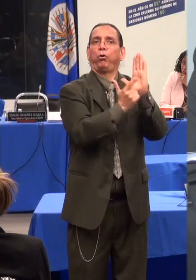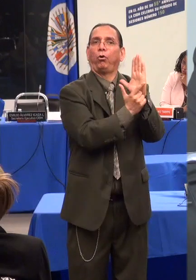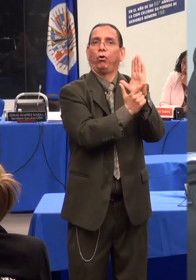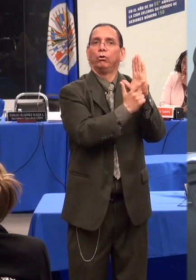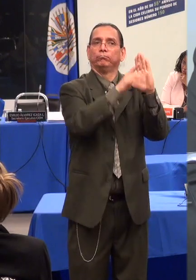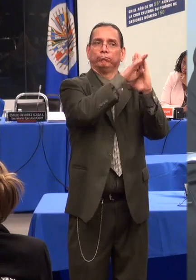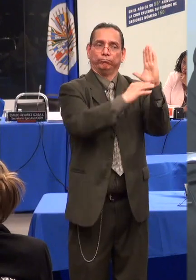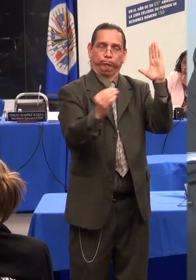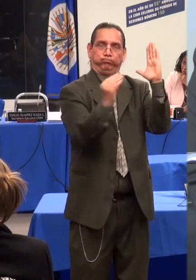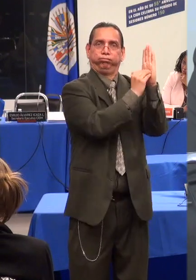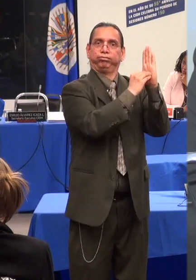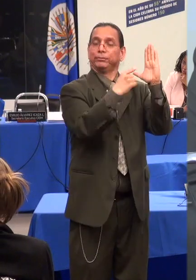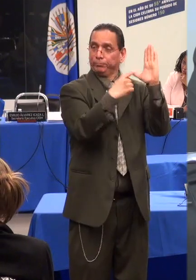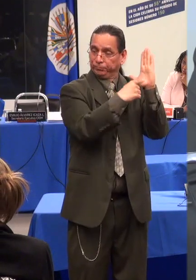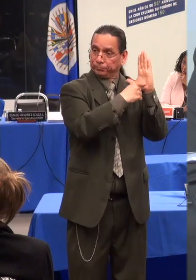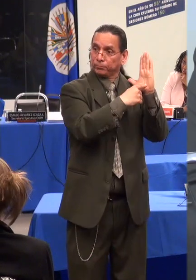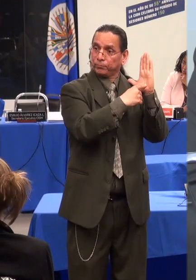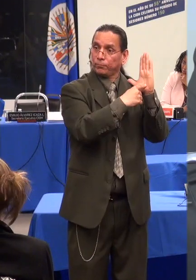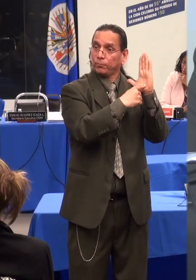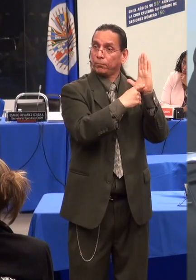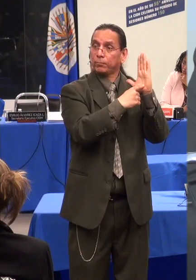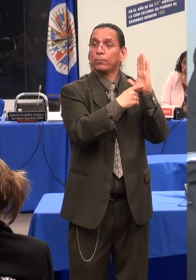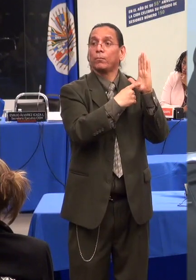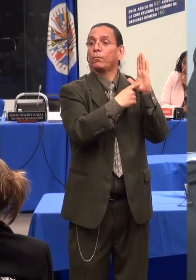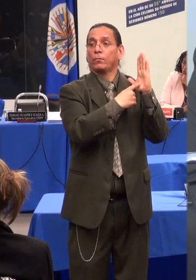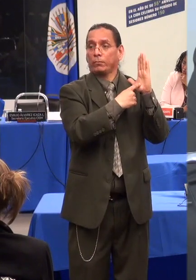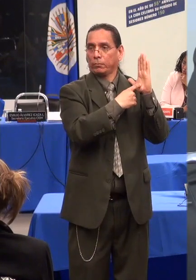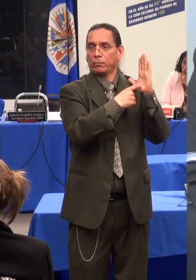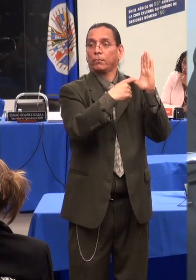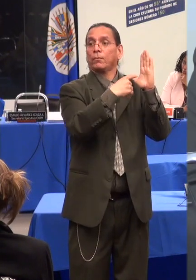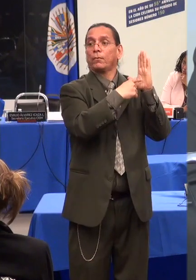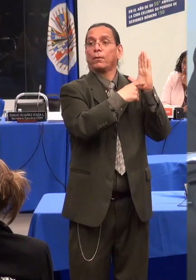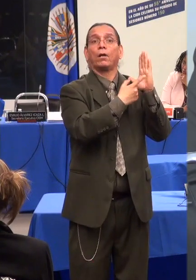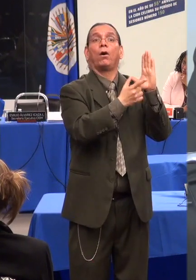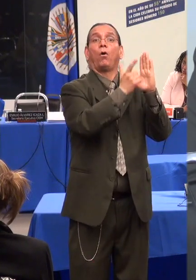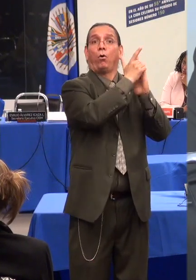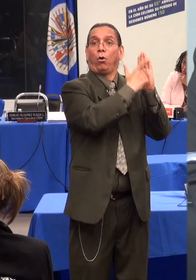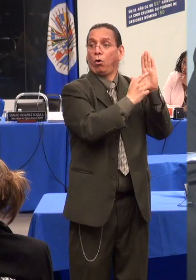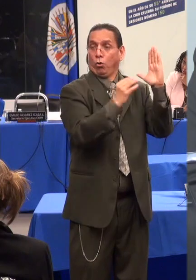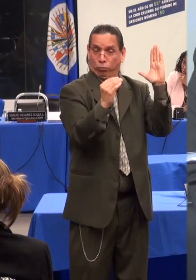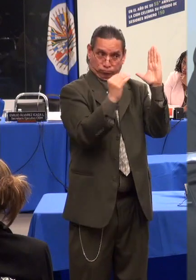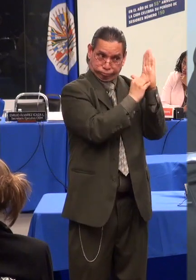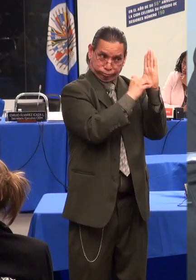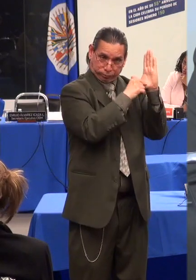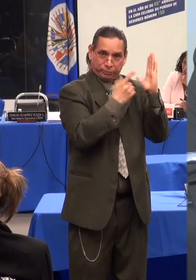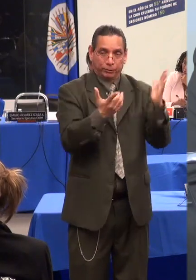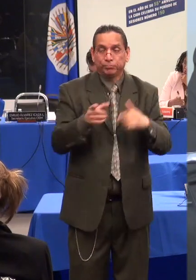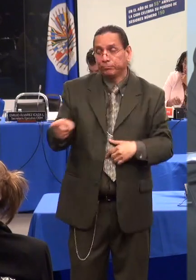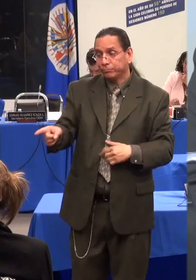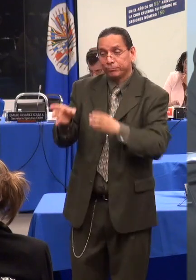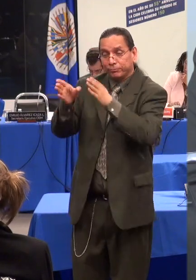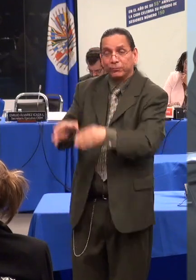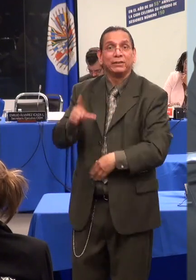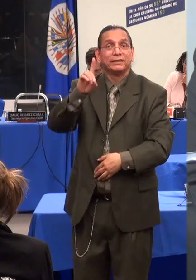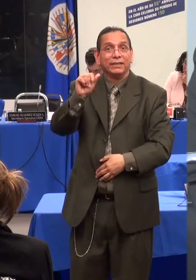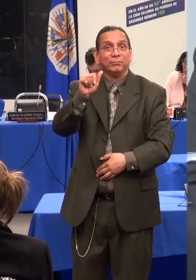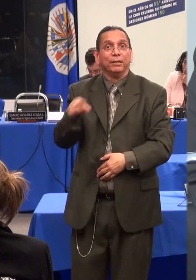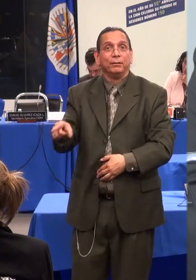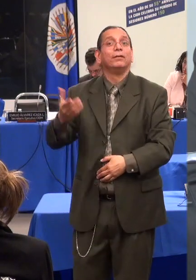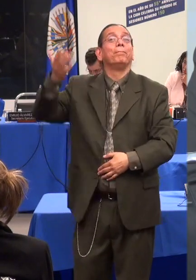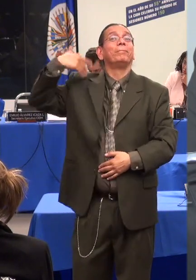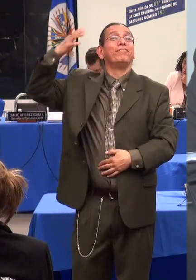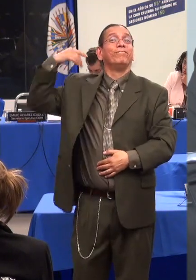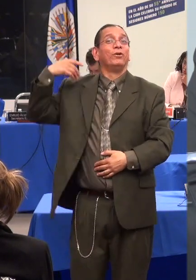Que las interdicciones vigentes actualmente solo tengan efectos patrimoniales y no personalísimos en los derechos sexuales y reproductivos.